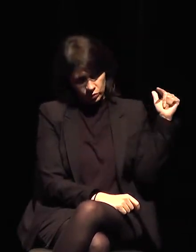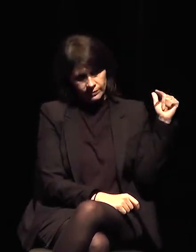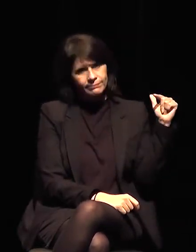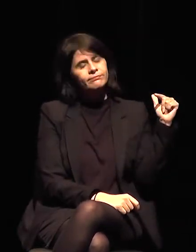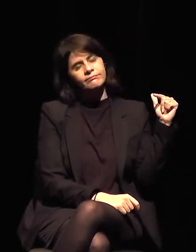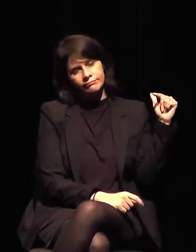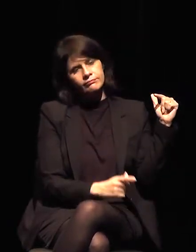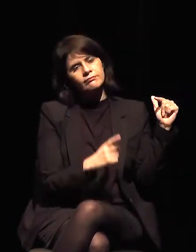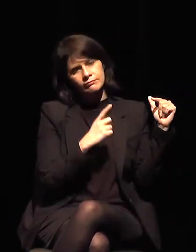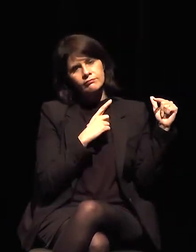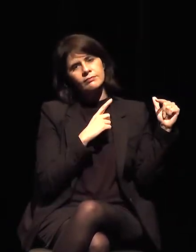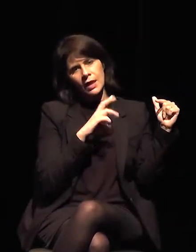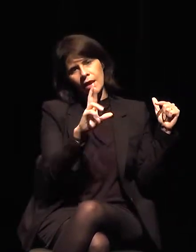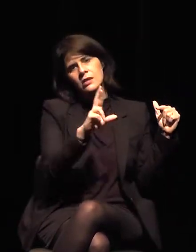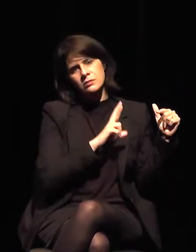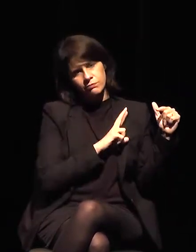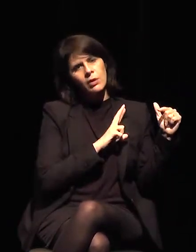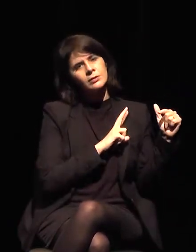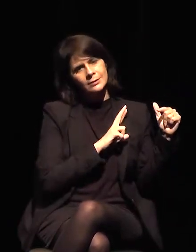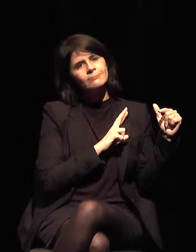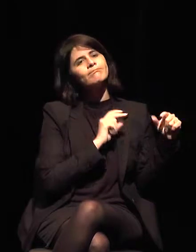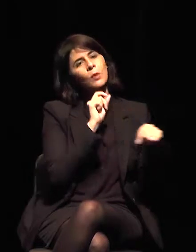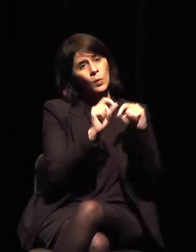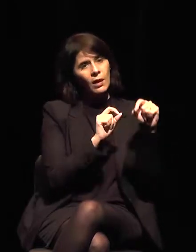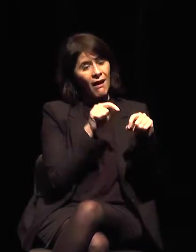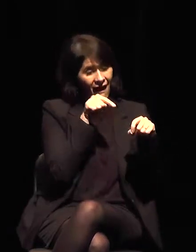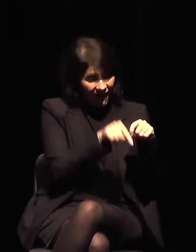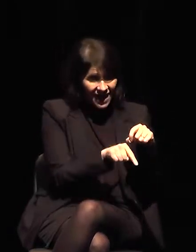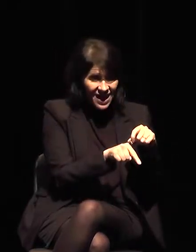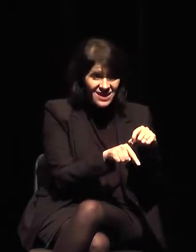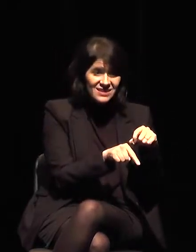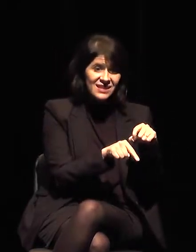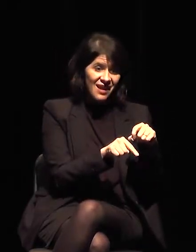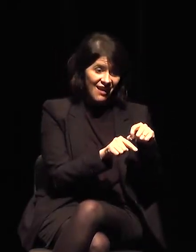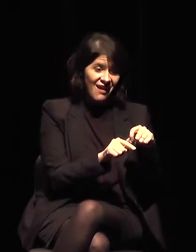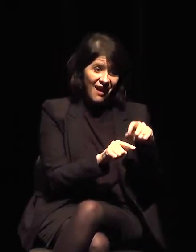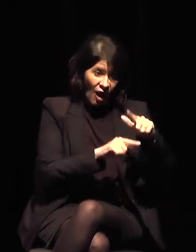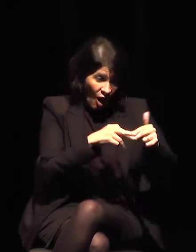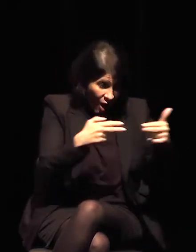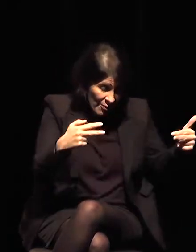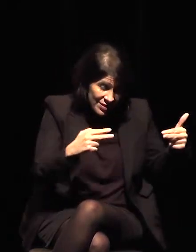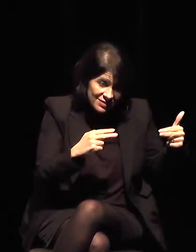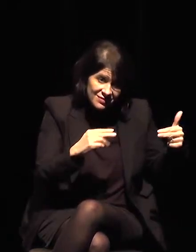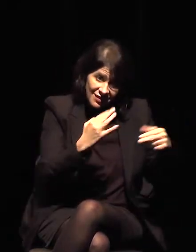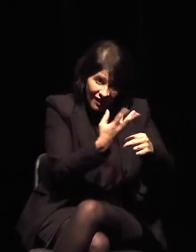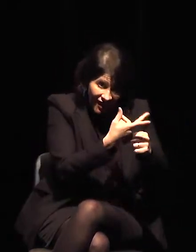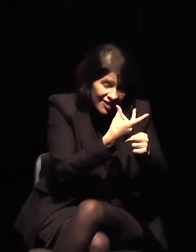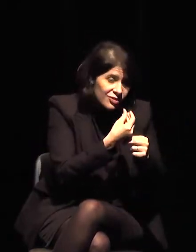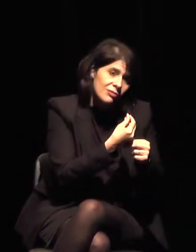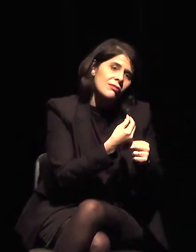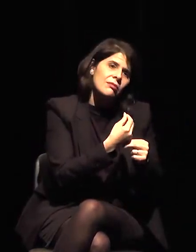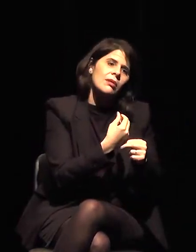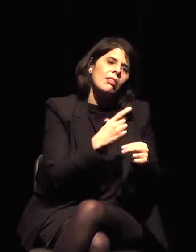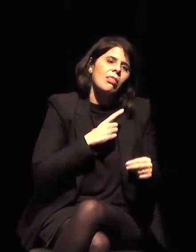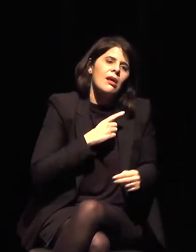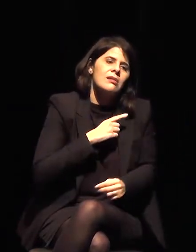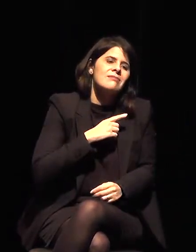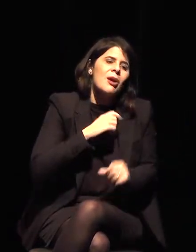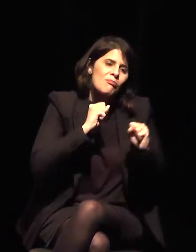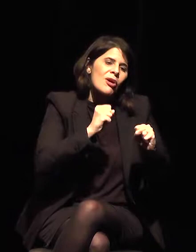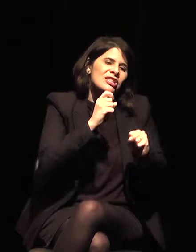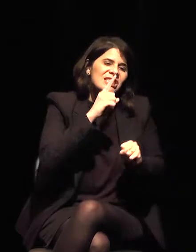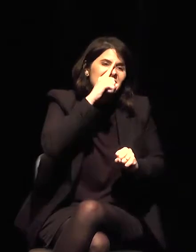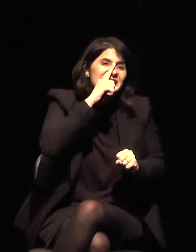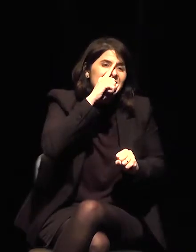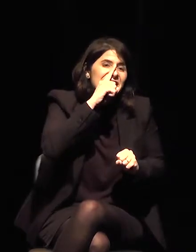financiero. La pérdida de bienes culturales, la revisión de las acciones, no